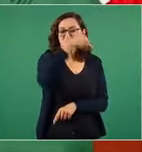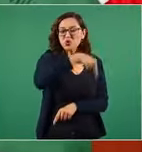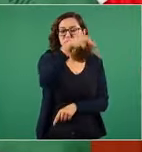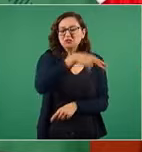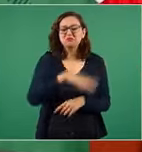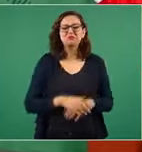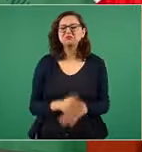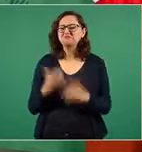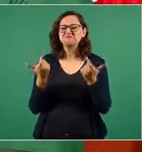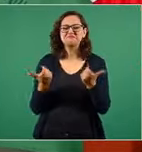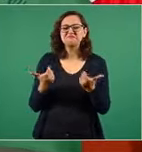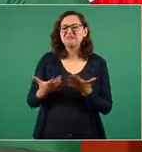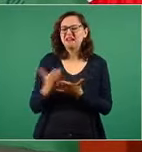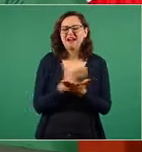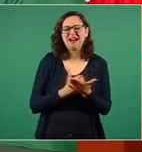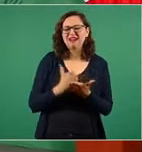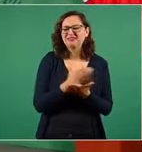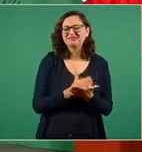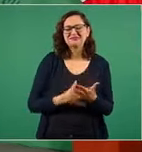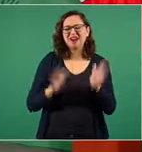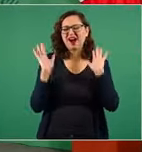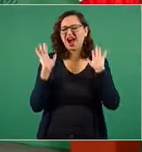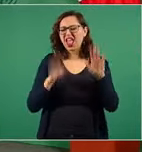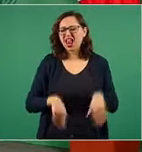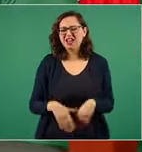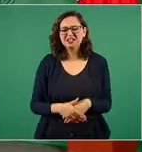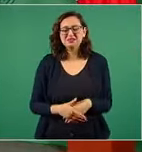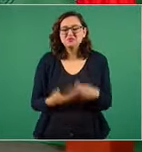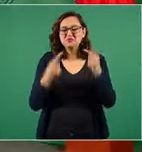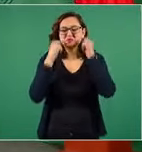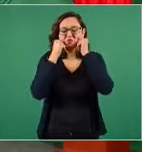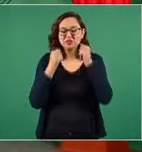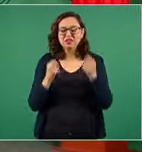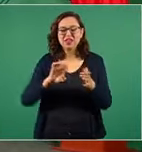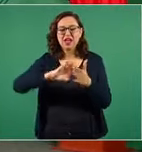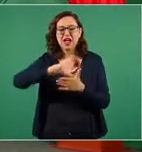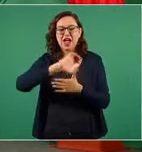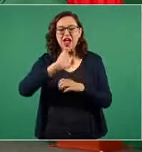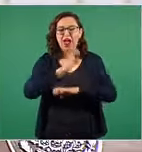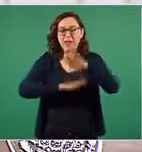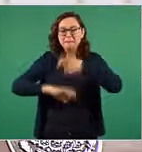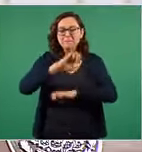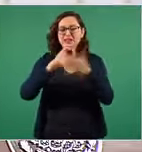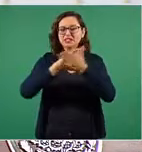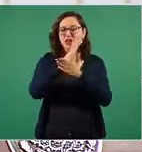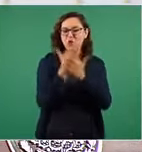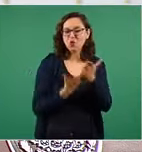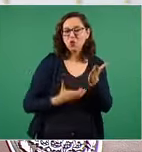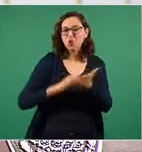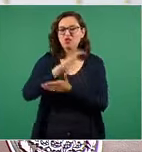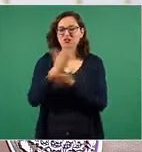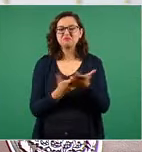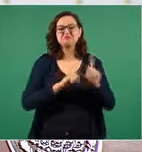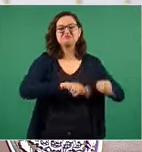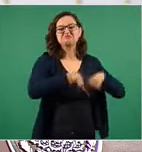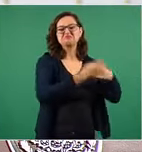entregar los contratos a las empresas se ganara